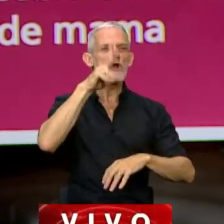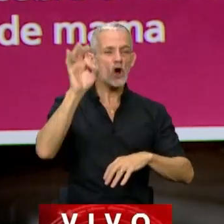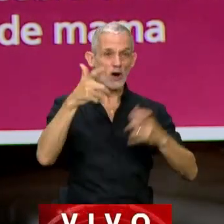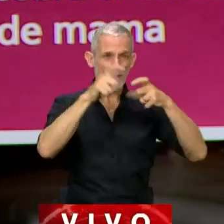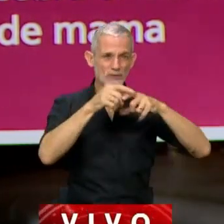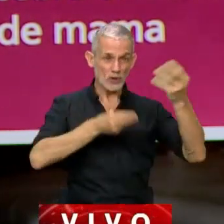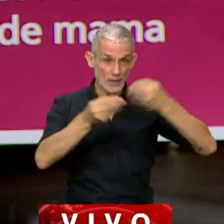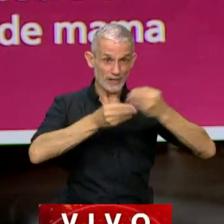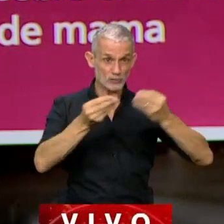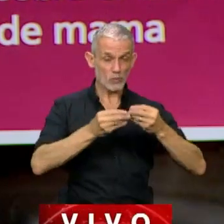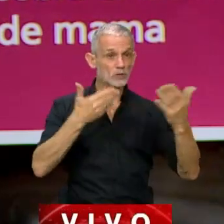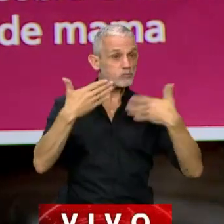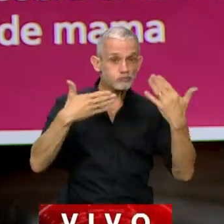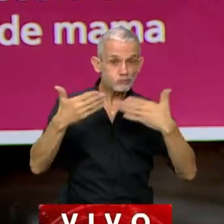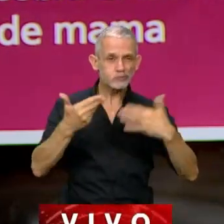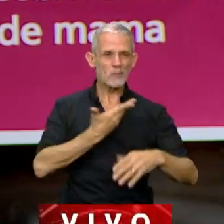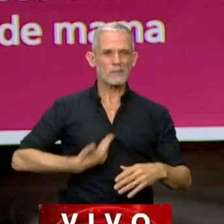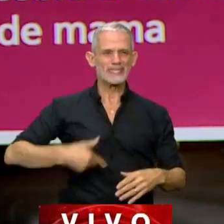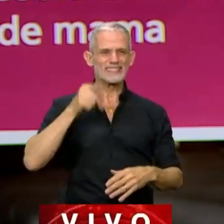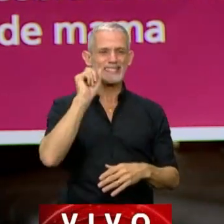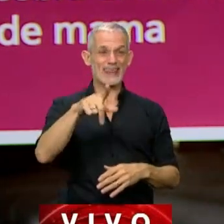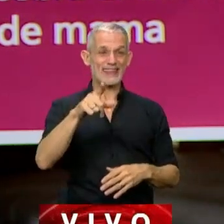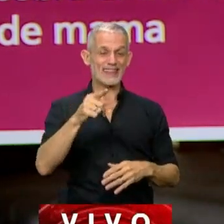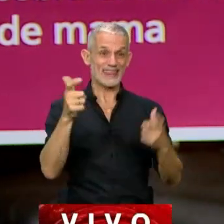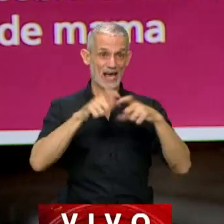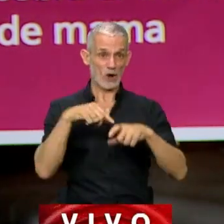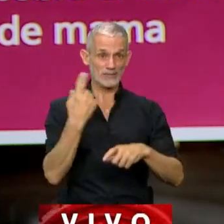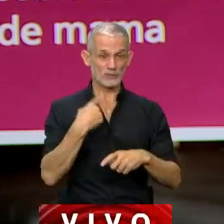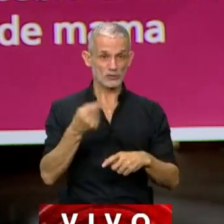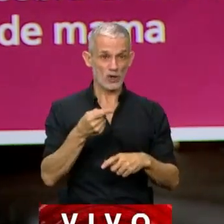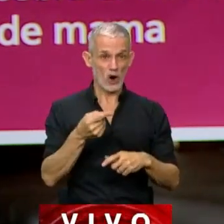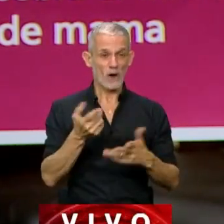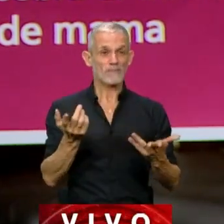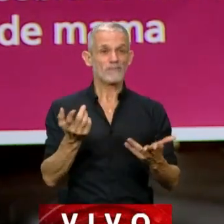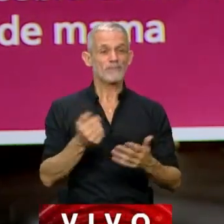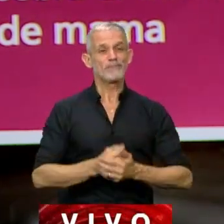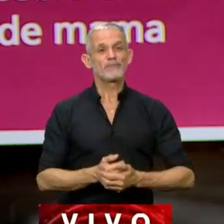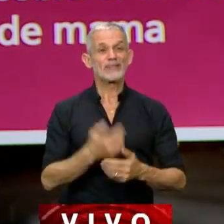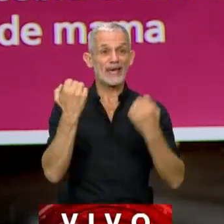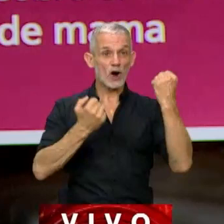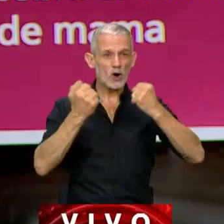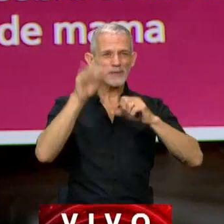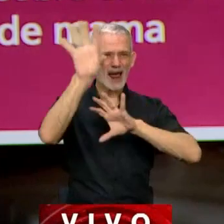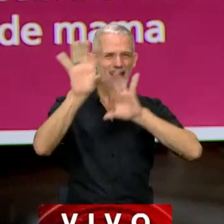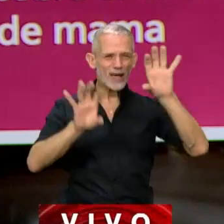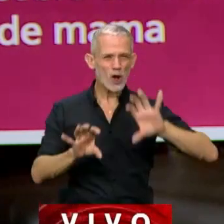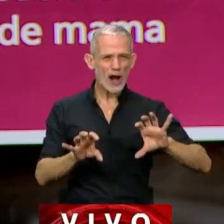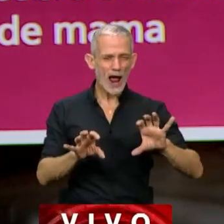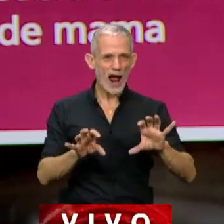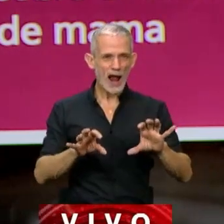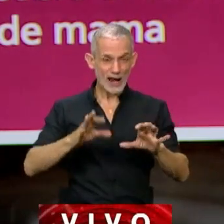Comisión de Presupuestos, en diálogo también con el Presidente de nuestra Comisión de Economía Regionales,